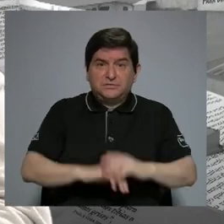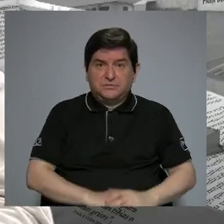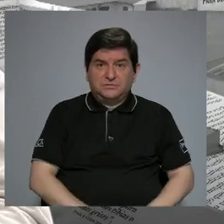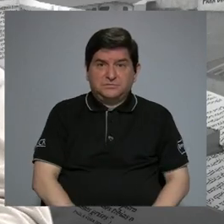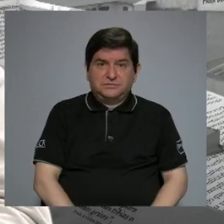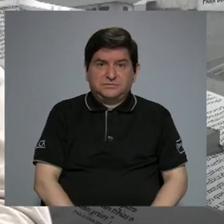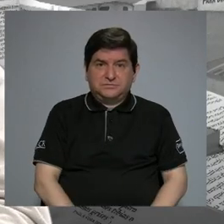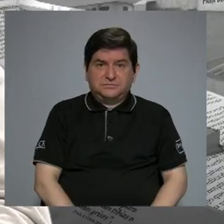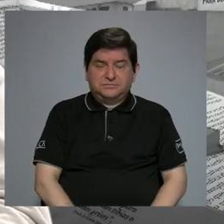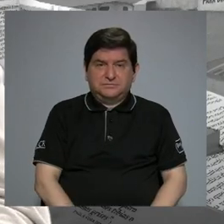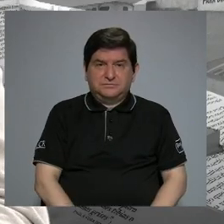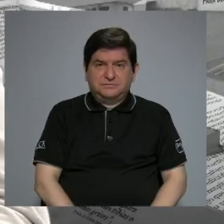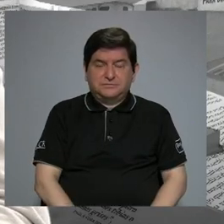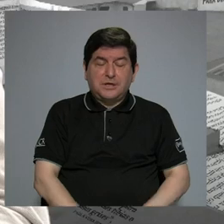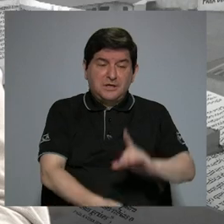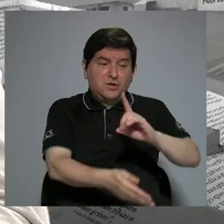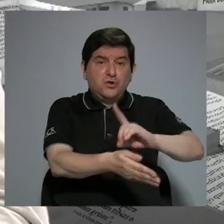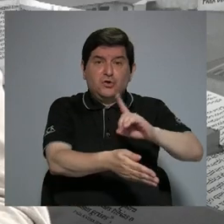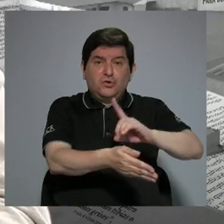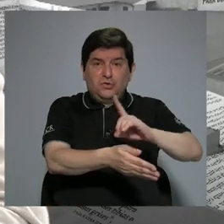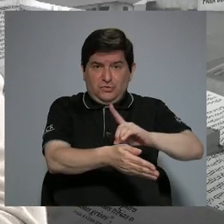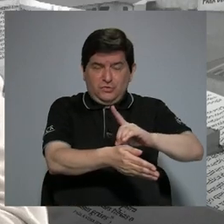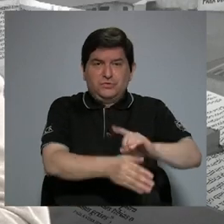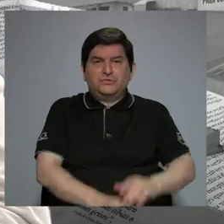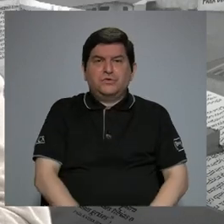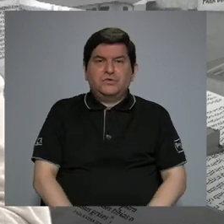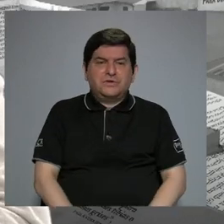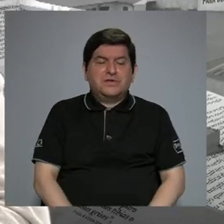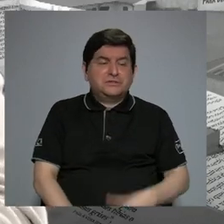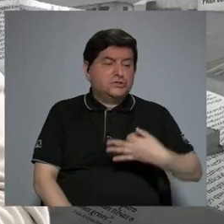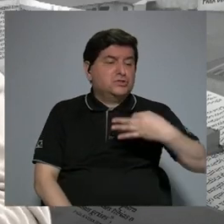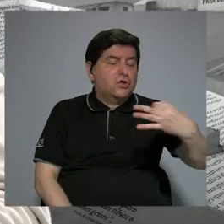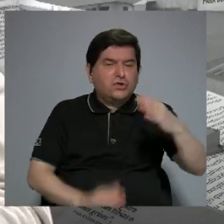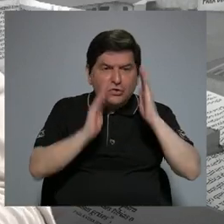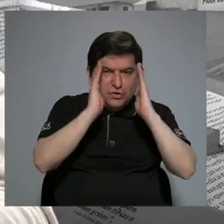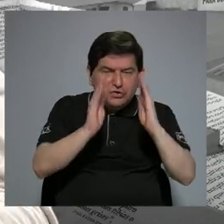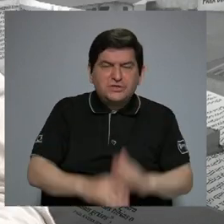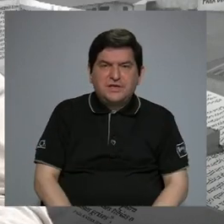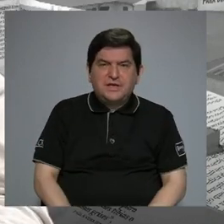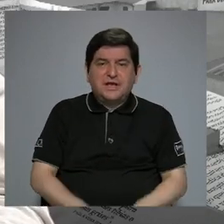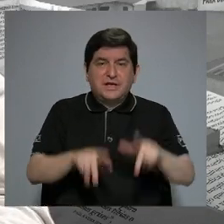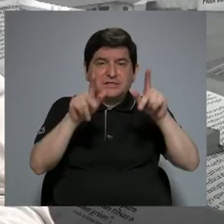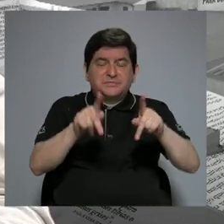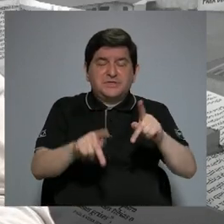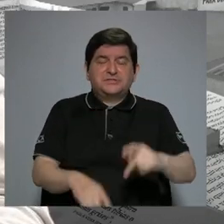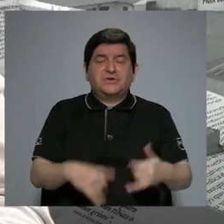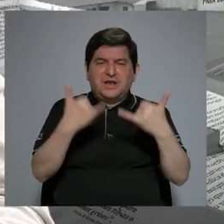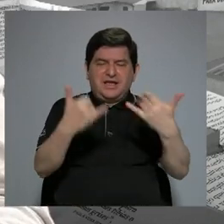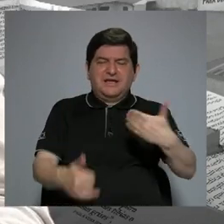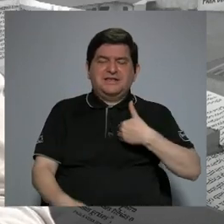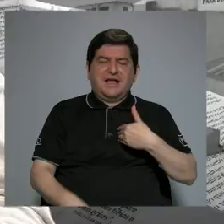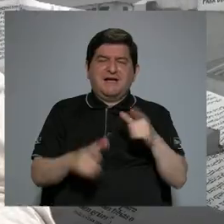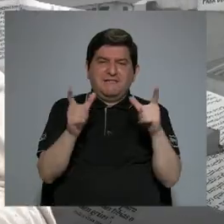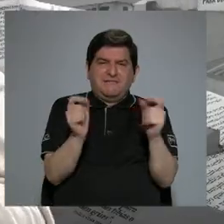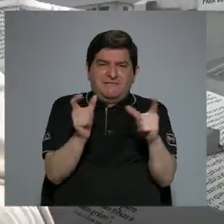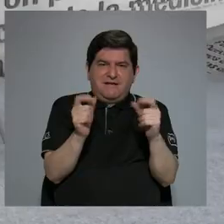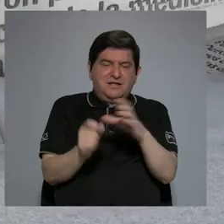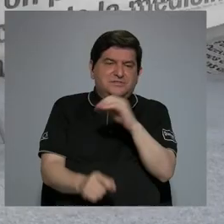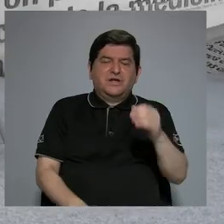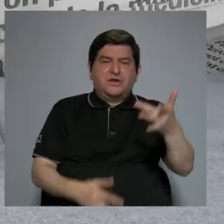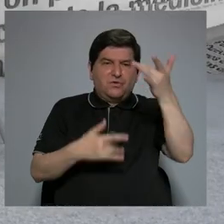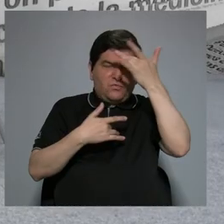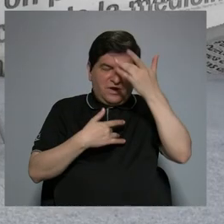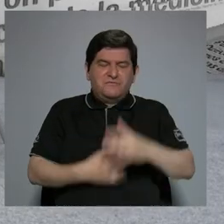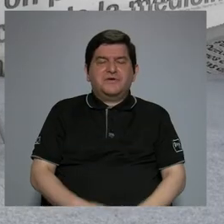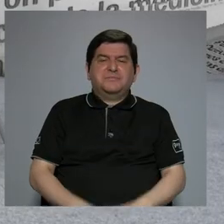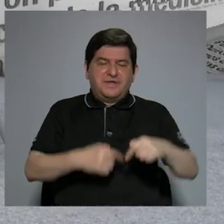pues, los médicos tienen que tratar en el día a día. Llámese paciente con cáncer o llámese paciente con enfermedad